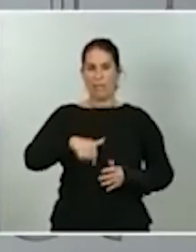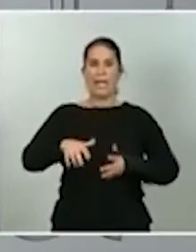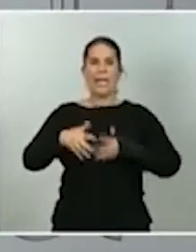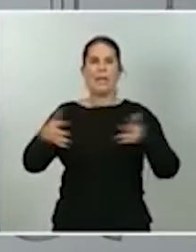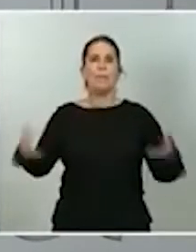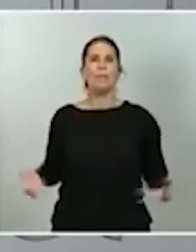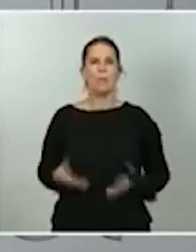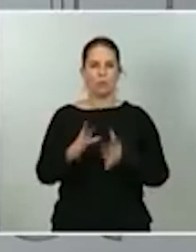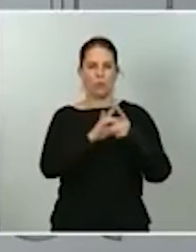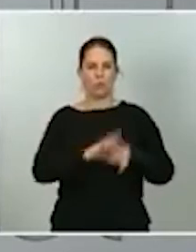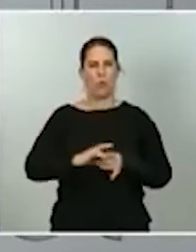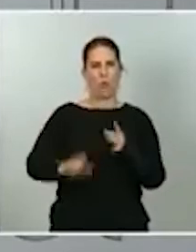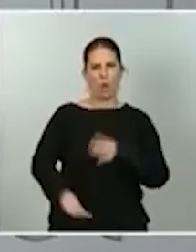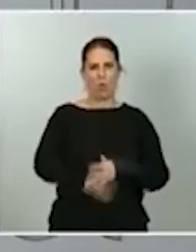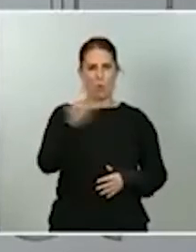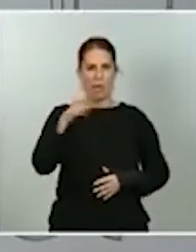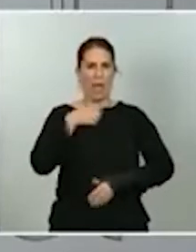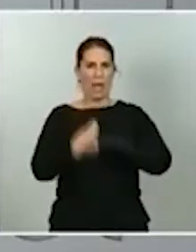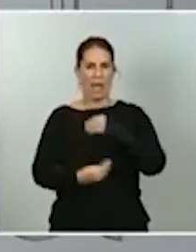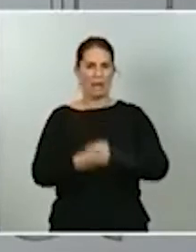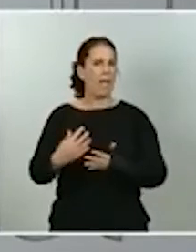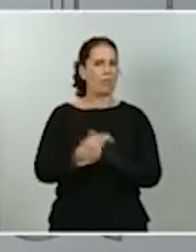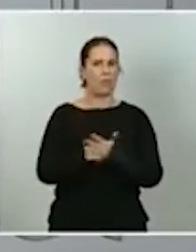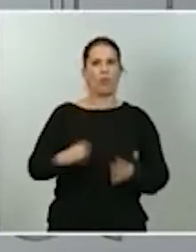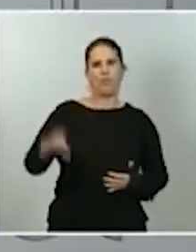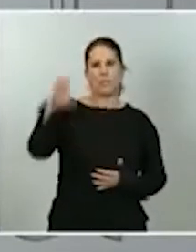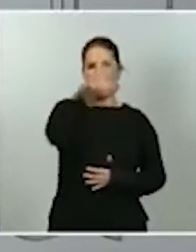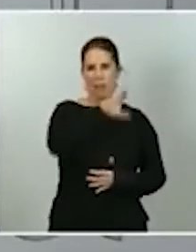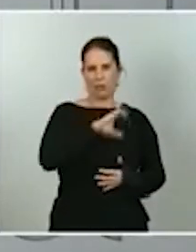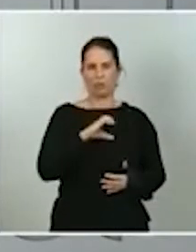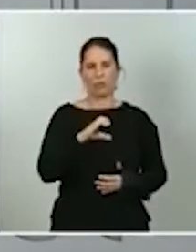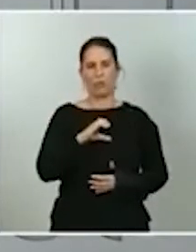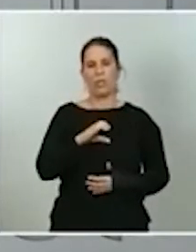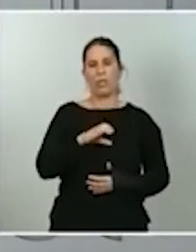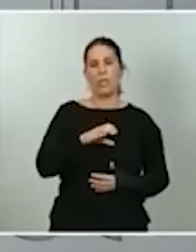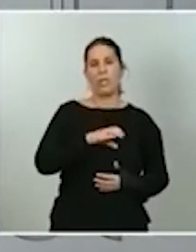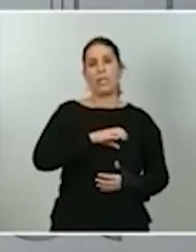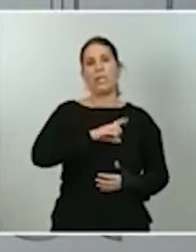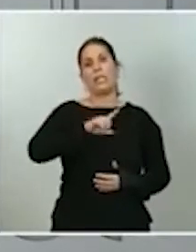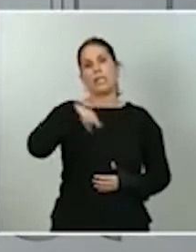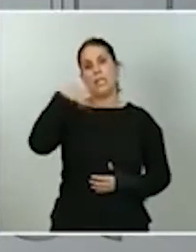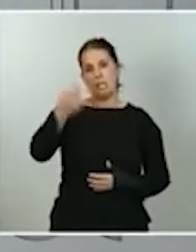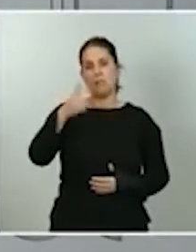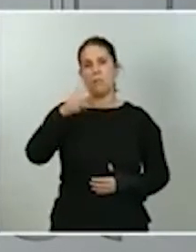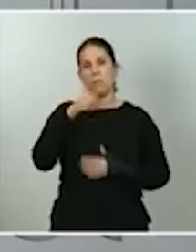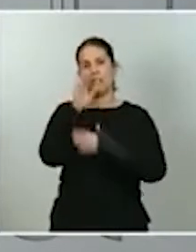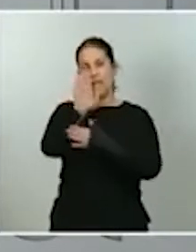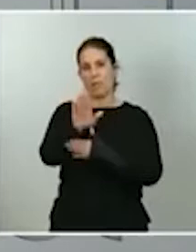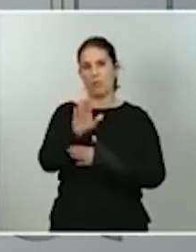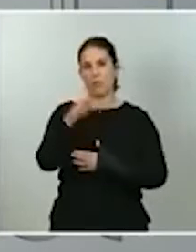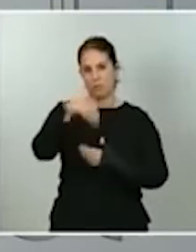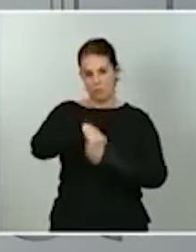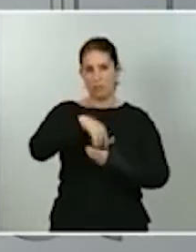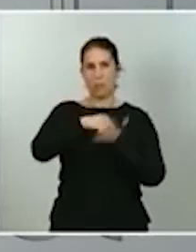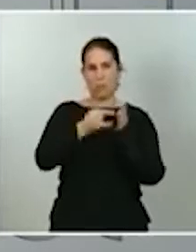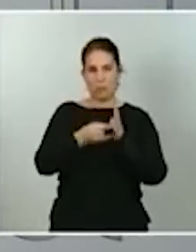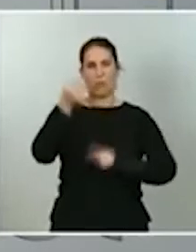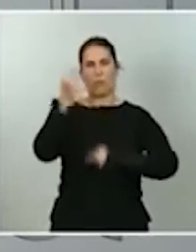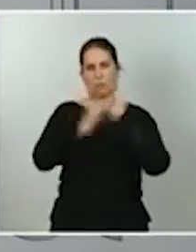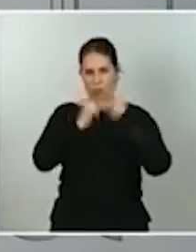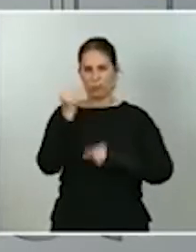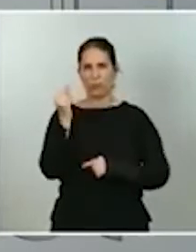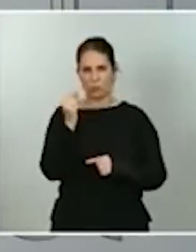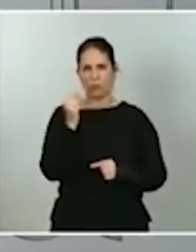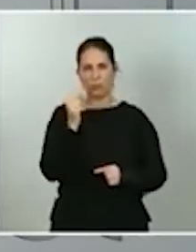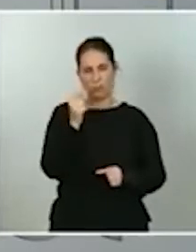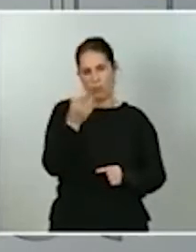está dando a todos los Estados miembros y otras de ellas lo presentaremos en el propio proyecto de presupuesto cuando ustedes conozcan